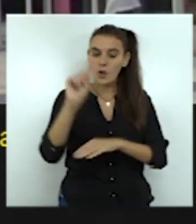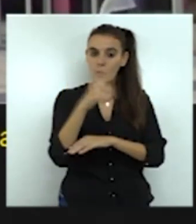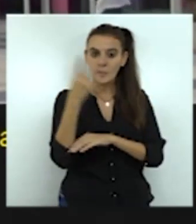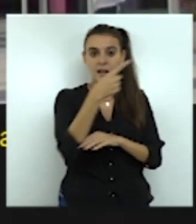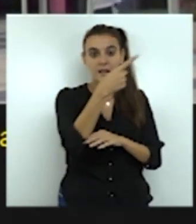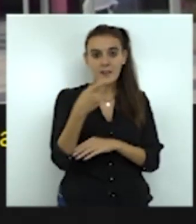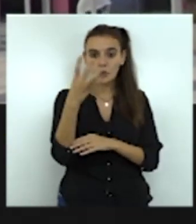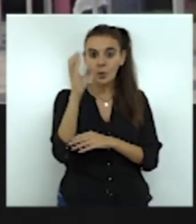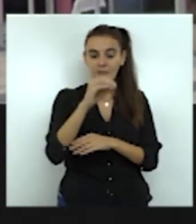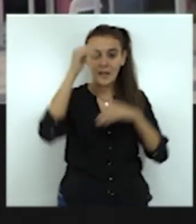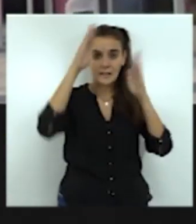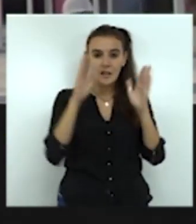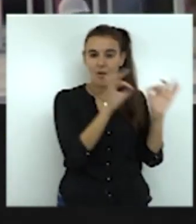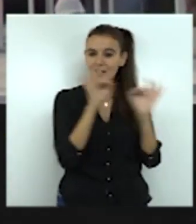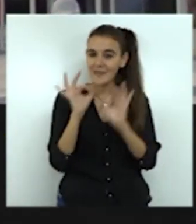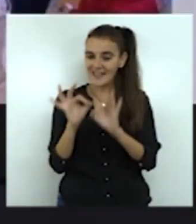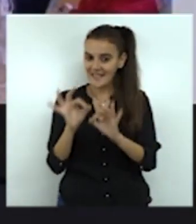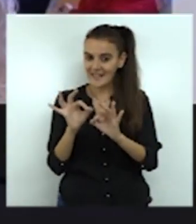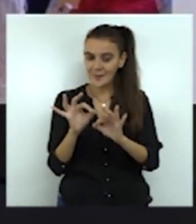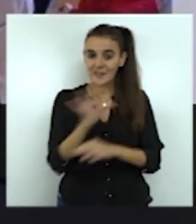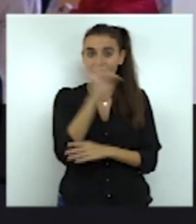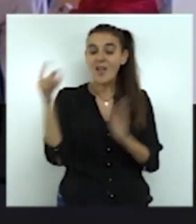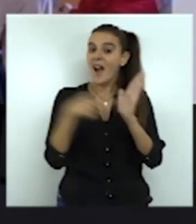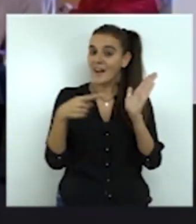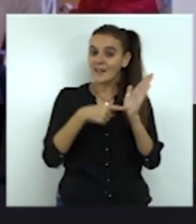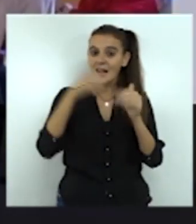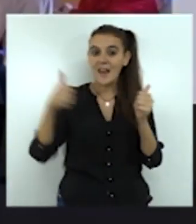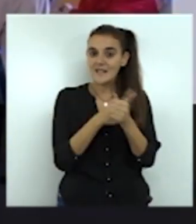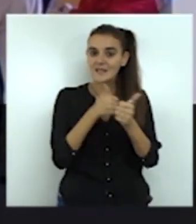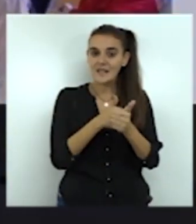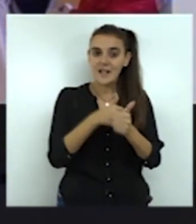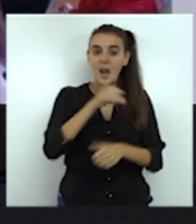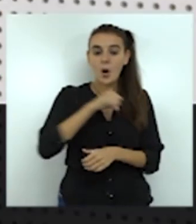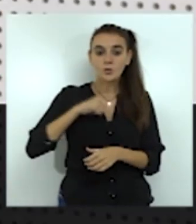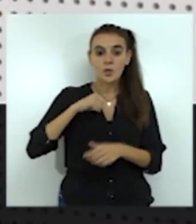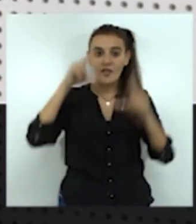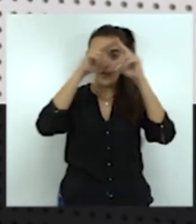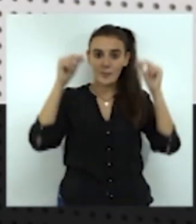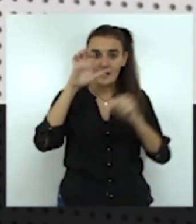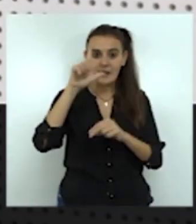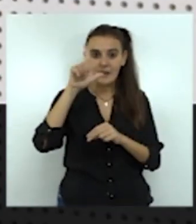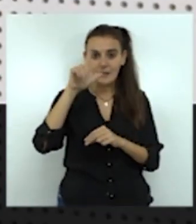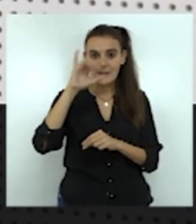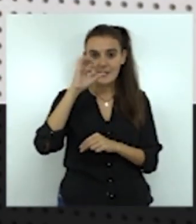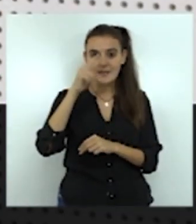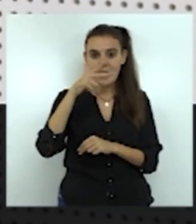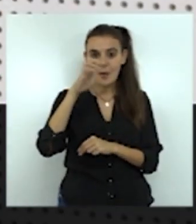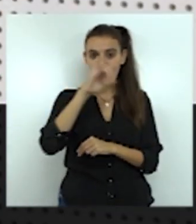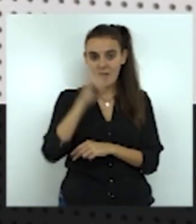atención especializada. Así lo ha recalcado la secretaria autonómica de Sachsen Ceuta, Elisabeth Muñoz. Nosotros pretendemos tener